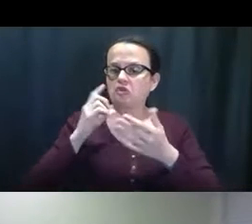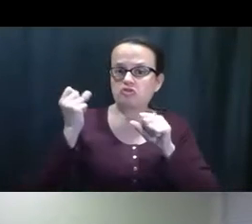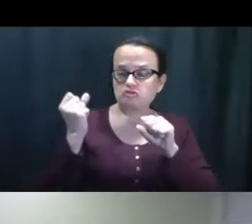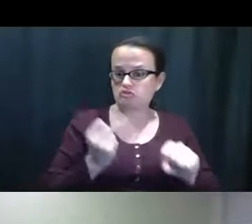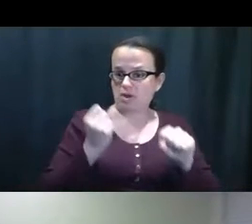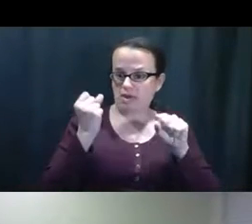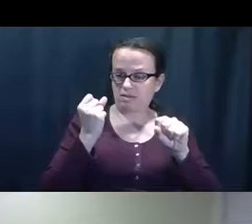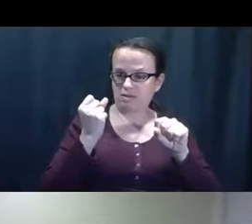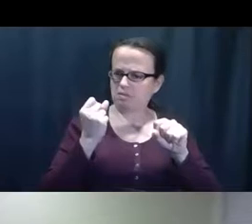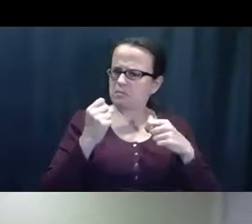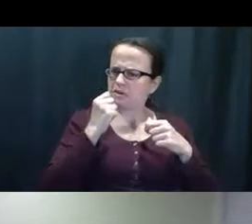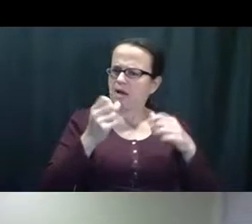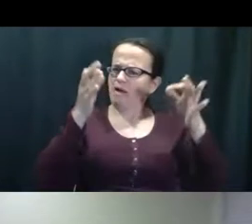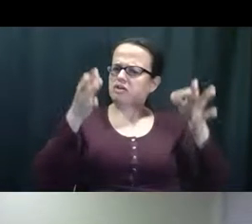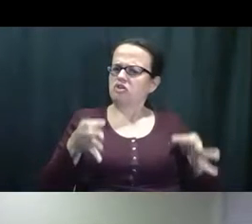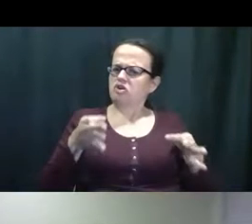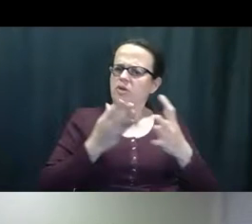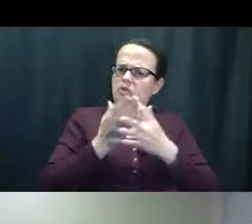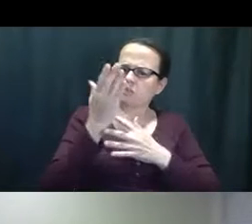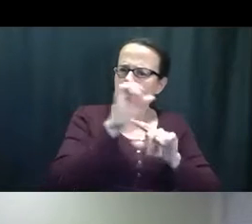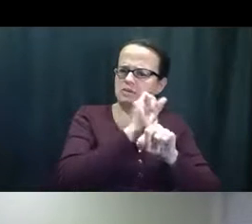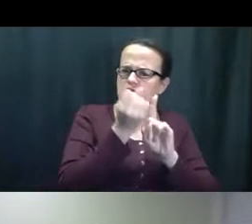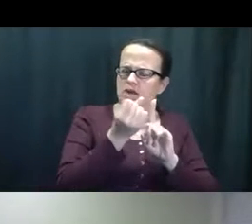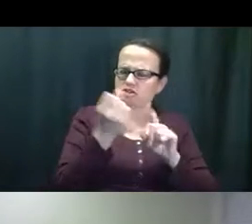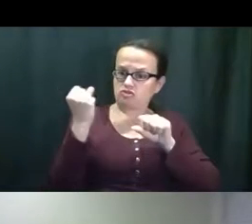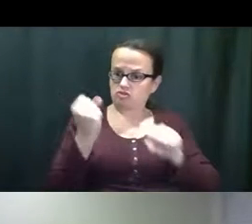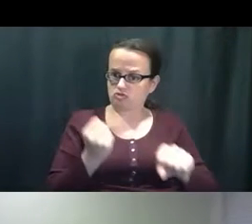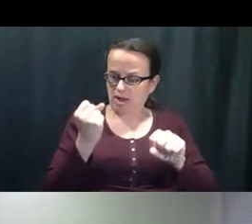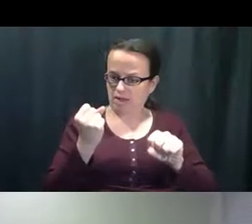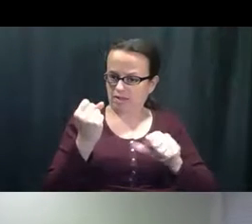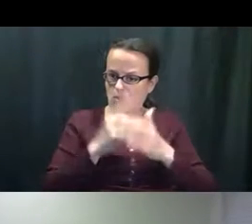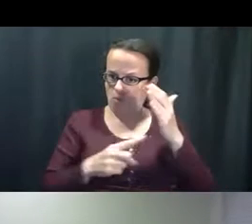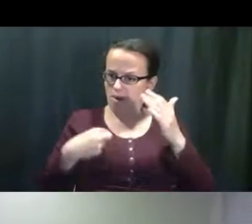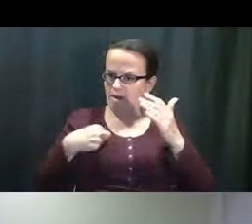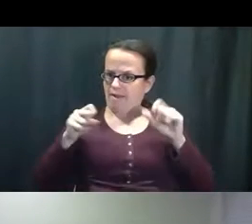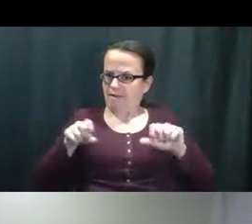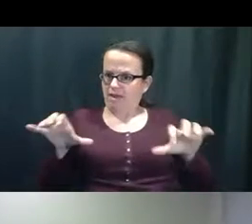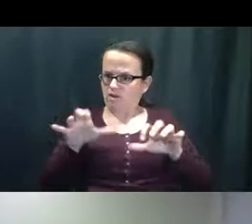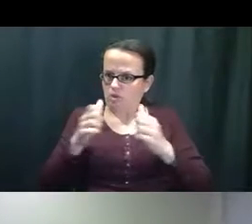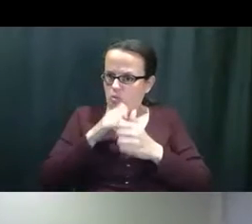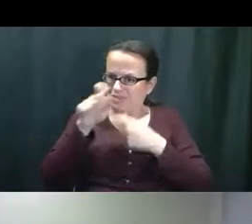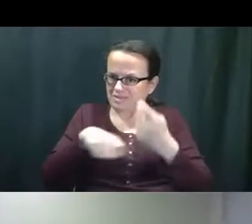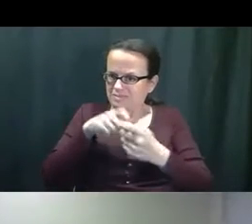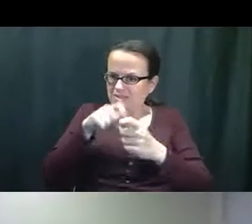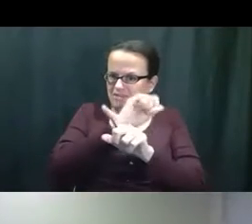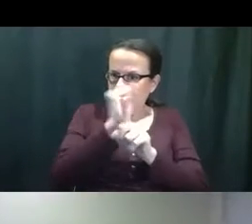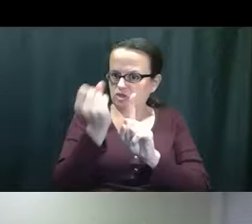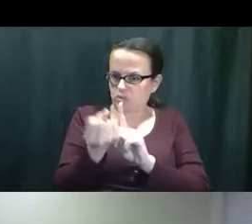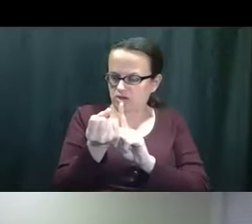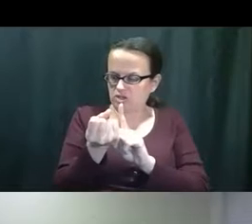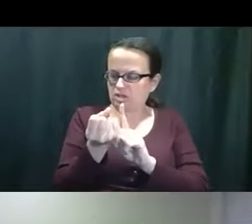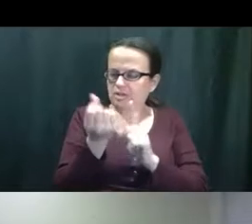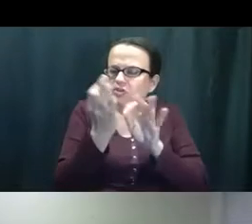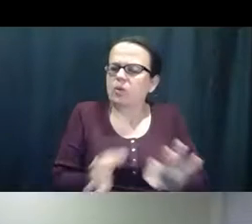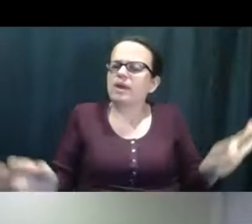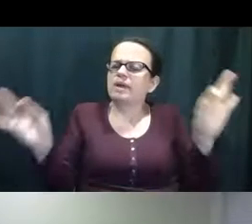que que la fortaleza no es determinada por la circunstancia. Si no como por